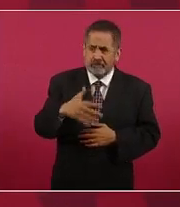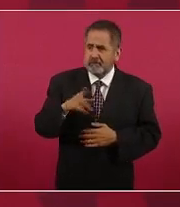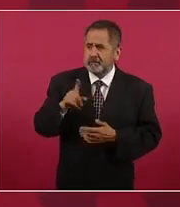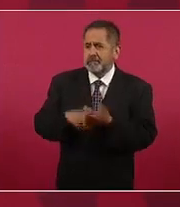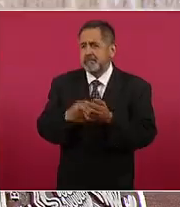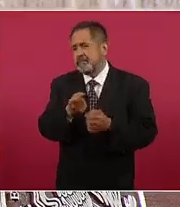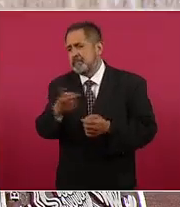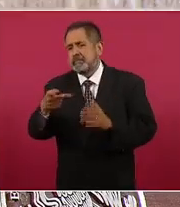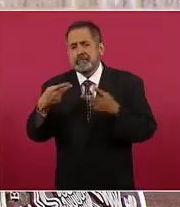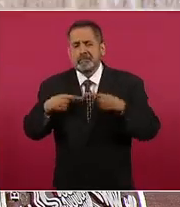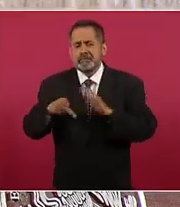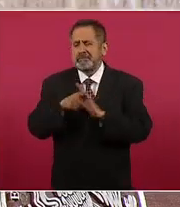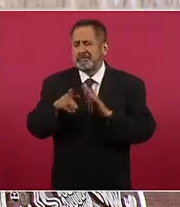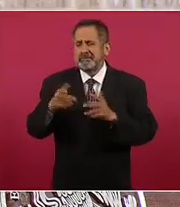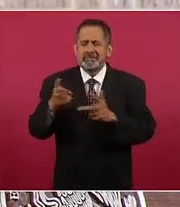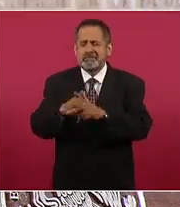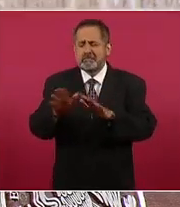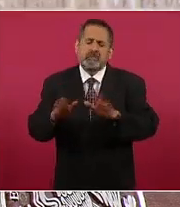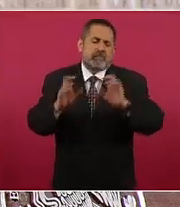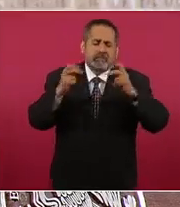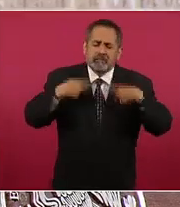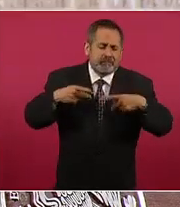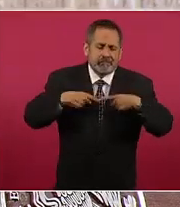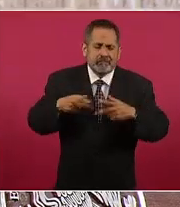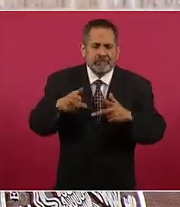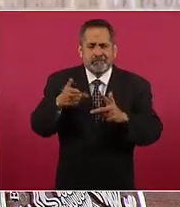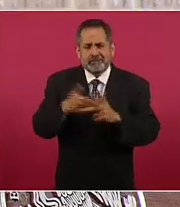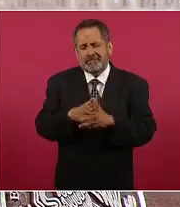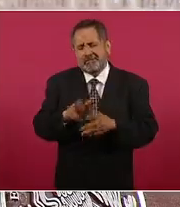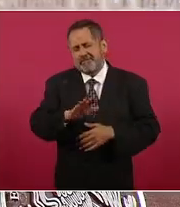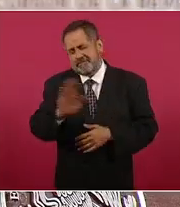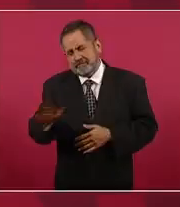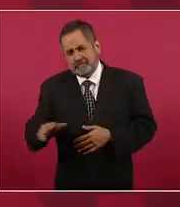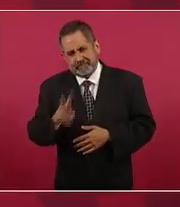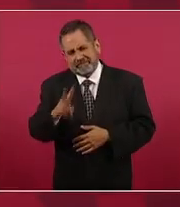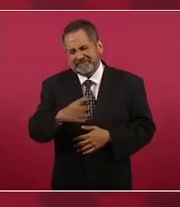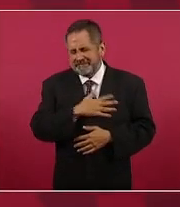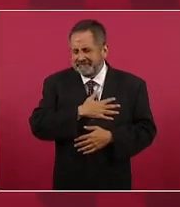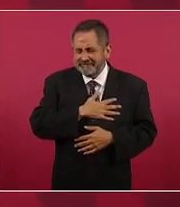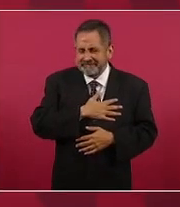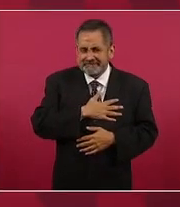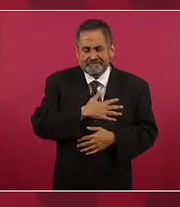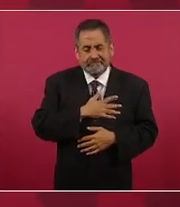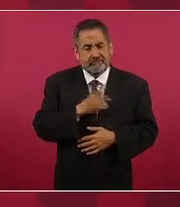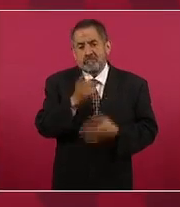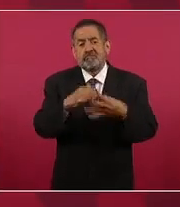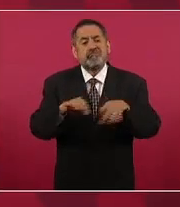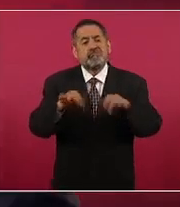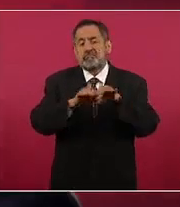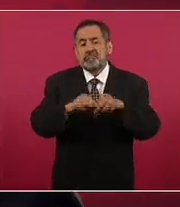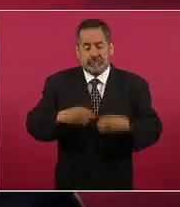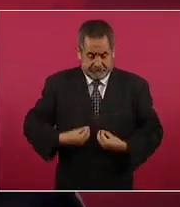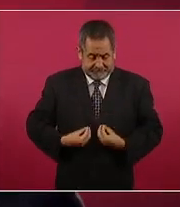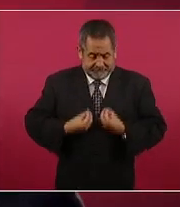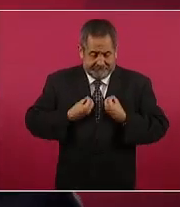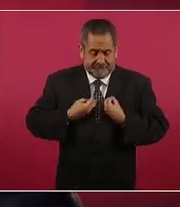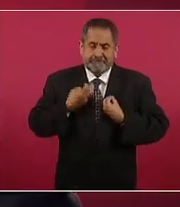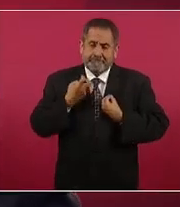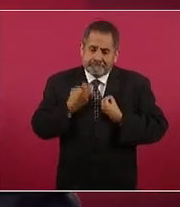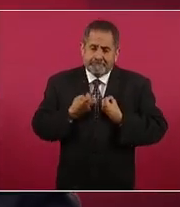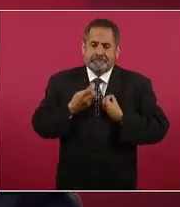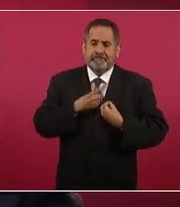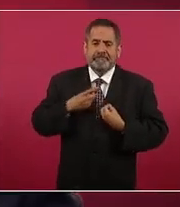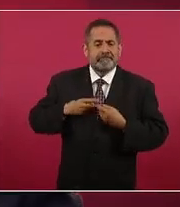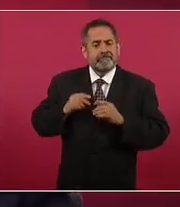un periodista cualquier ser humano porque lo más importante es la vida y tenemos que proteger